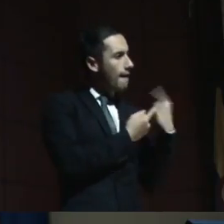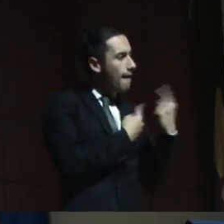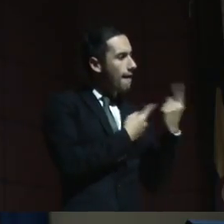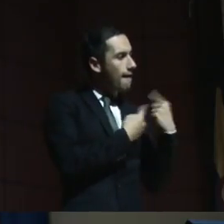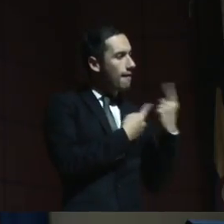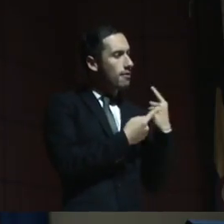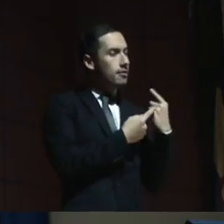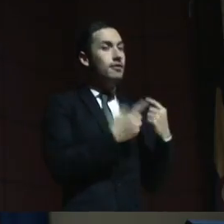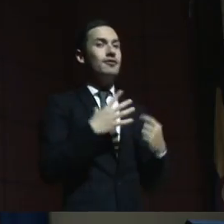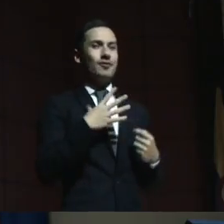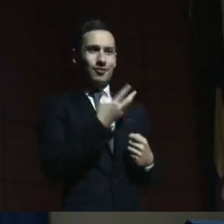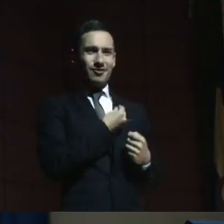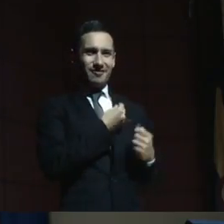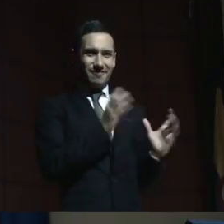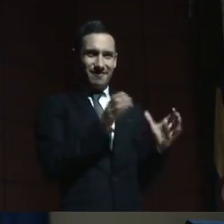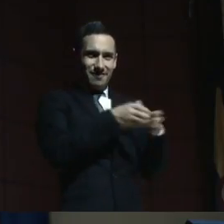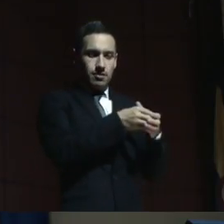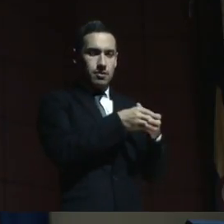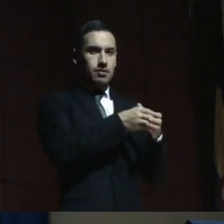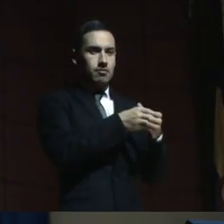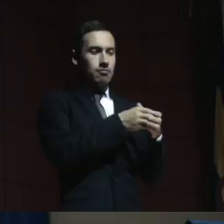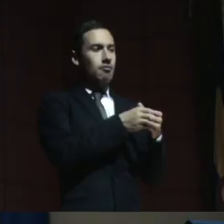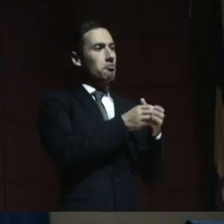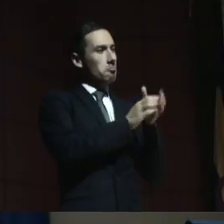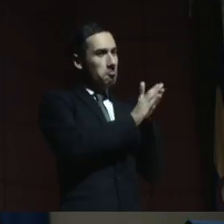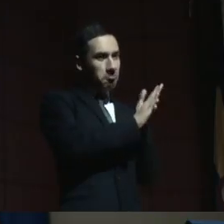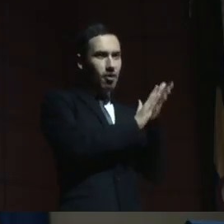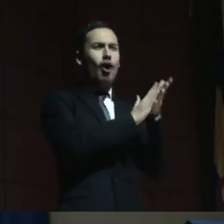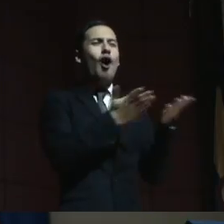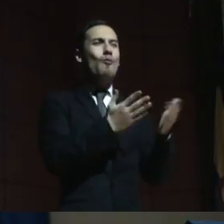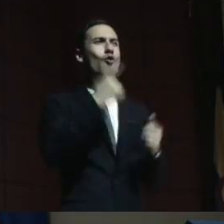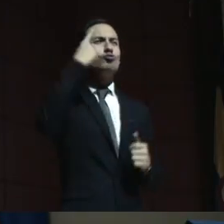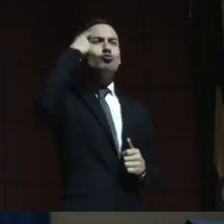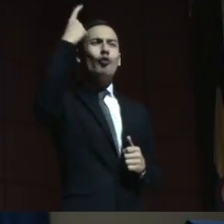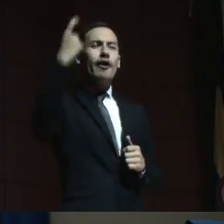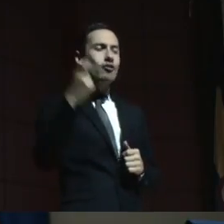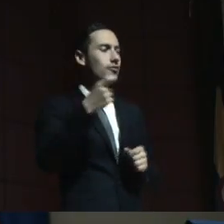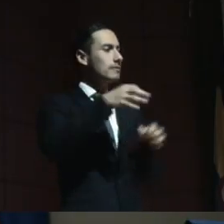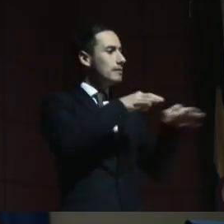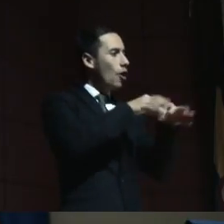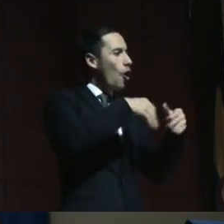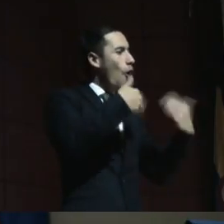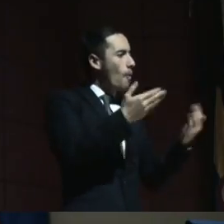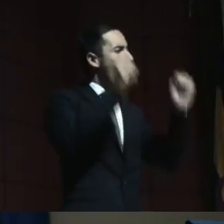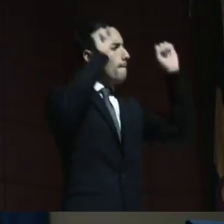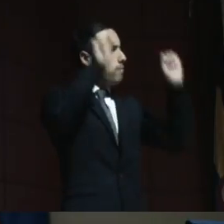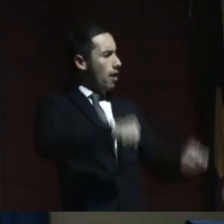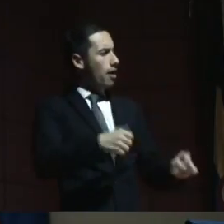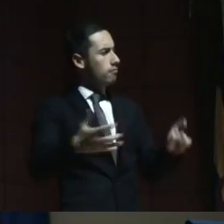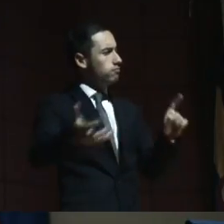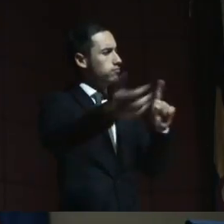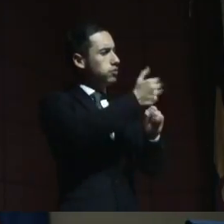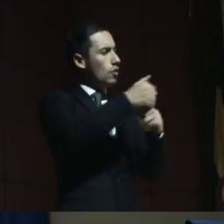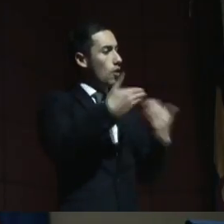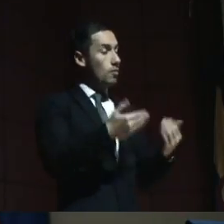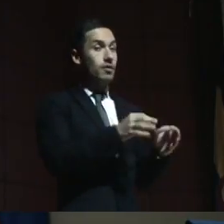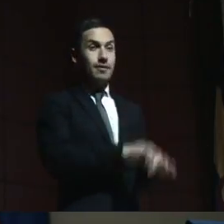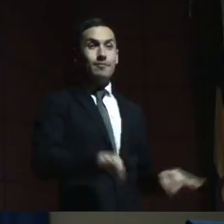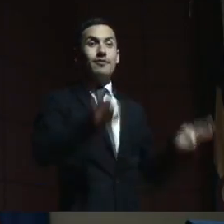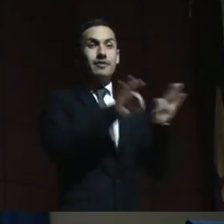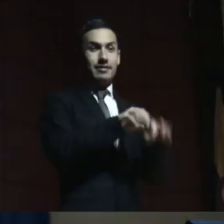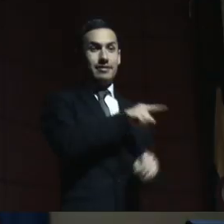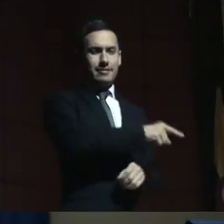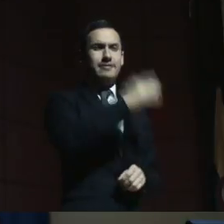contamos cómo esos sueños pueden ser posibles o no, ¿cierto? También es importante que ellos